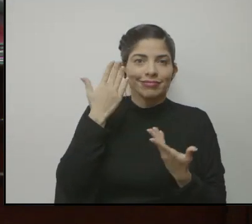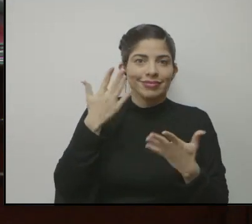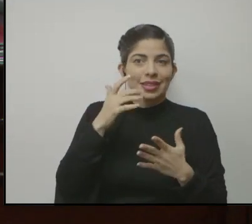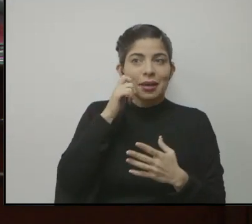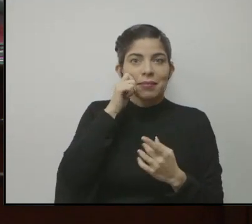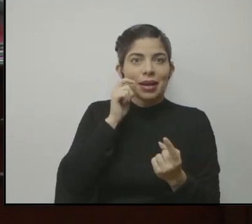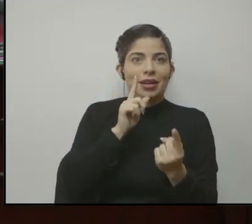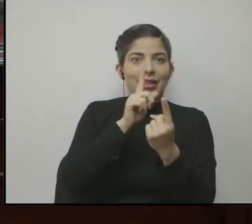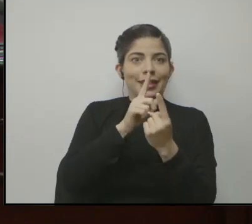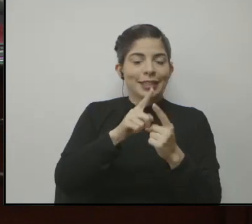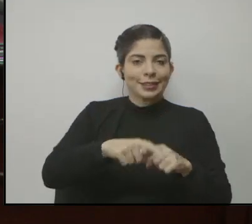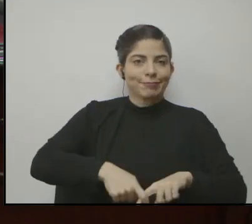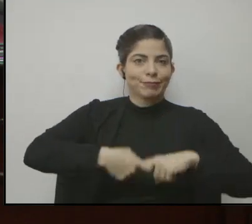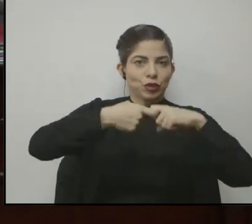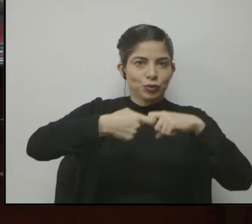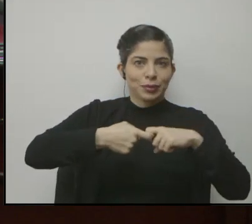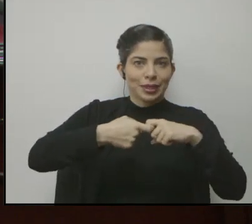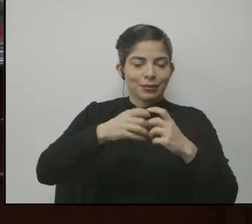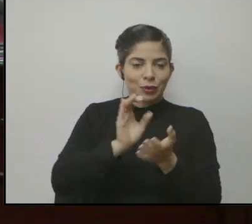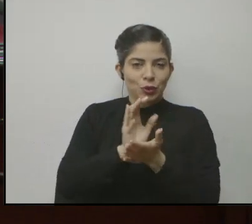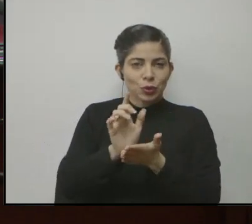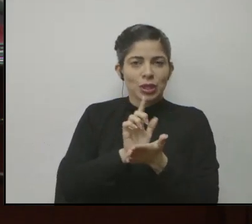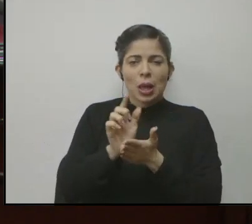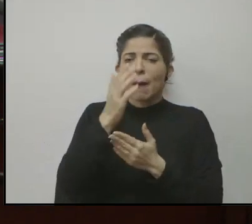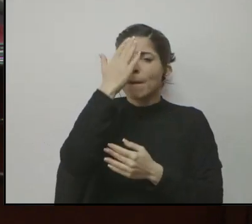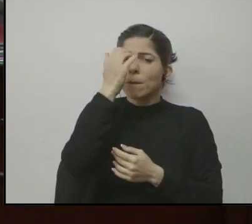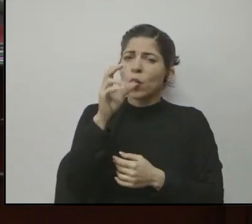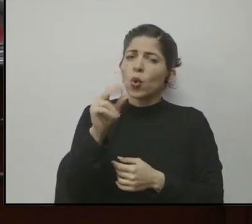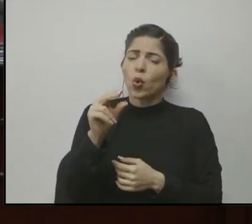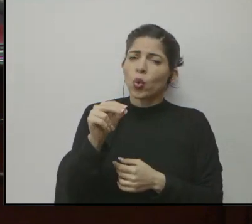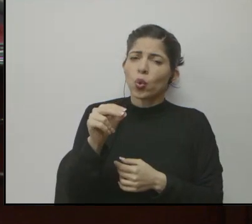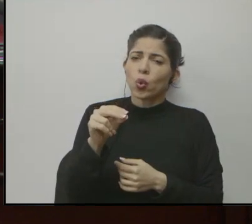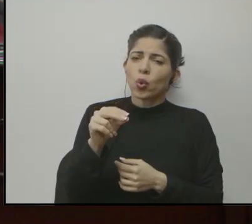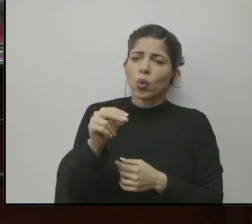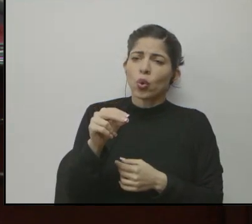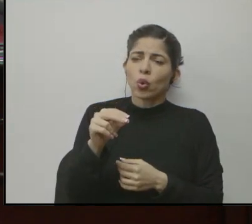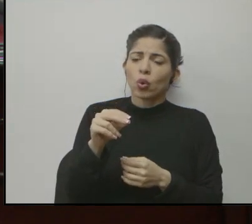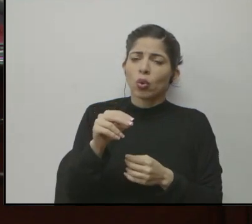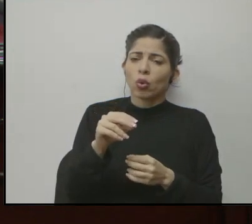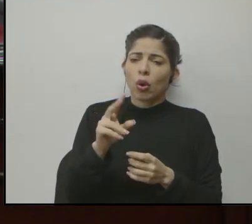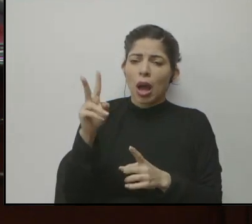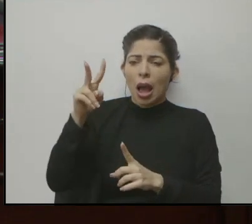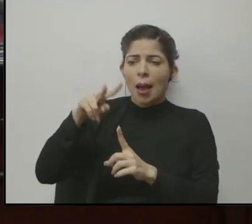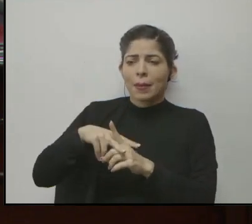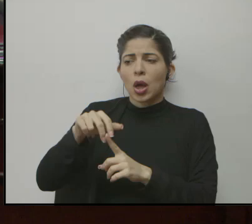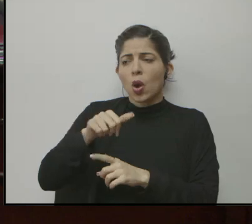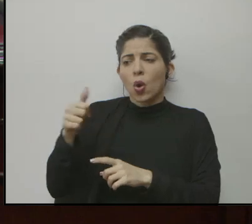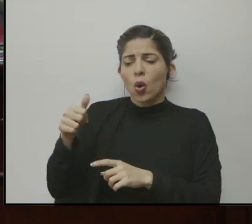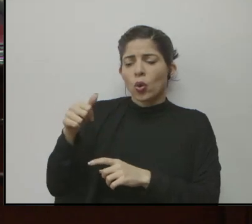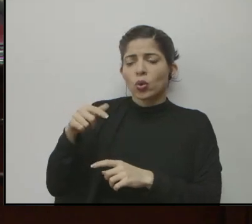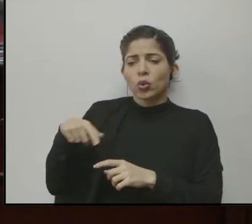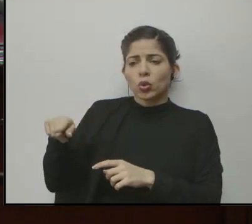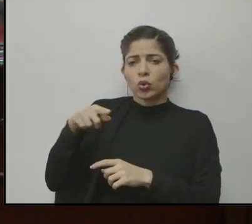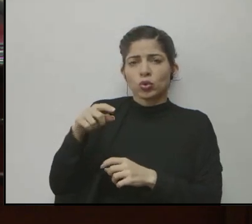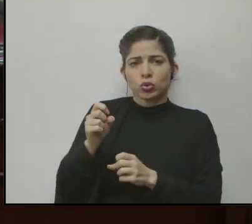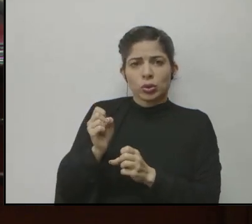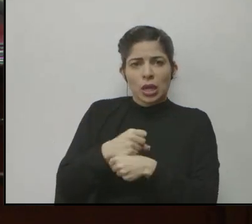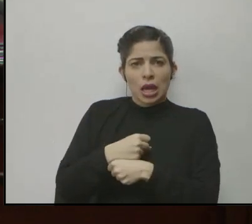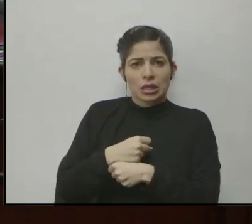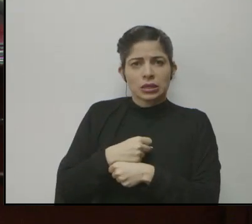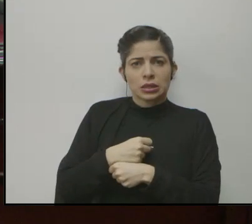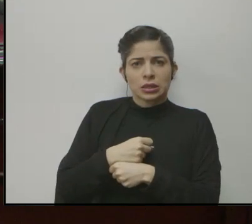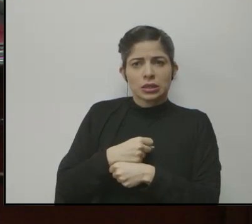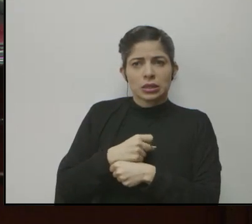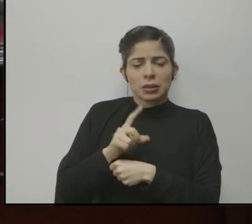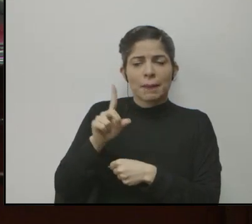presencialidad del curso lectivo. ¿Por qué no llevarlo de forma que otros colegas lo están haciendo? Su